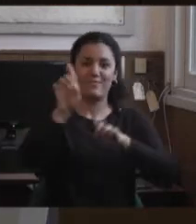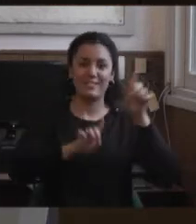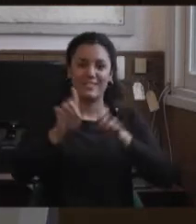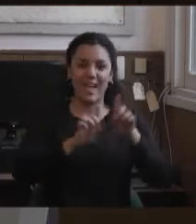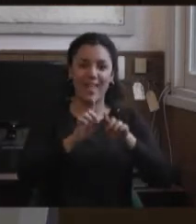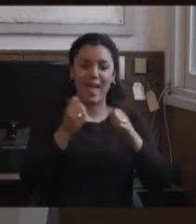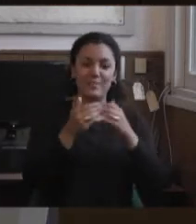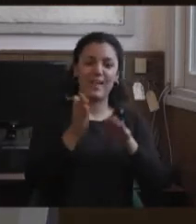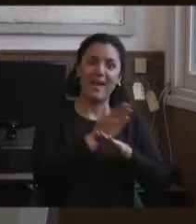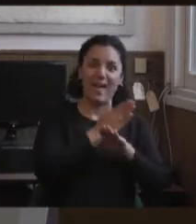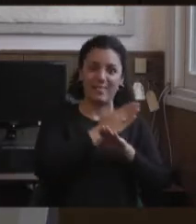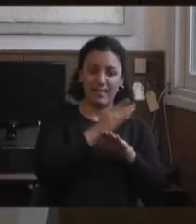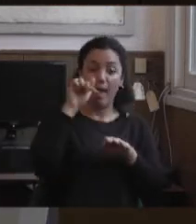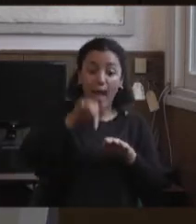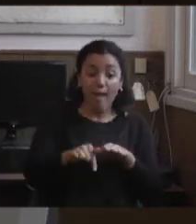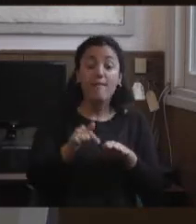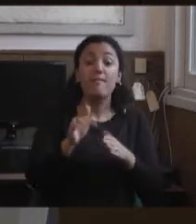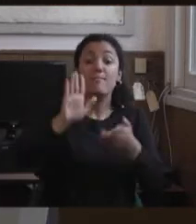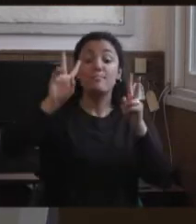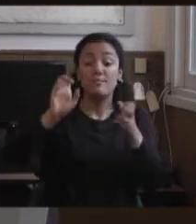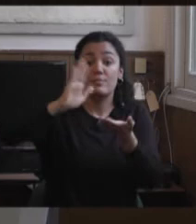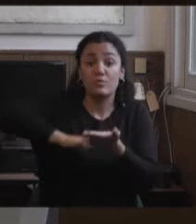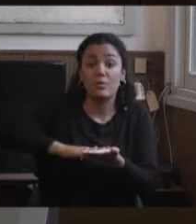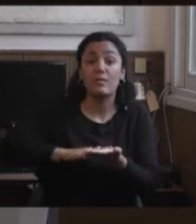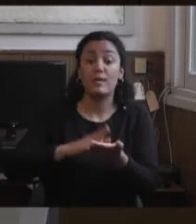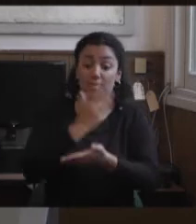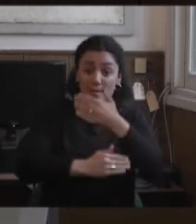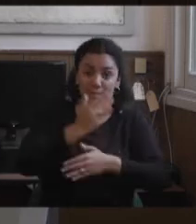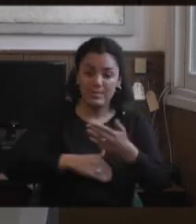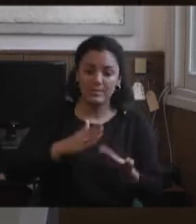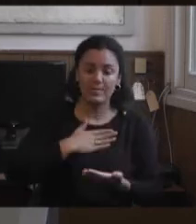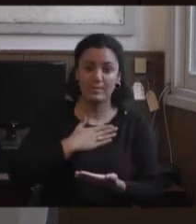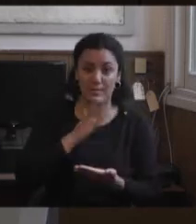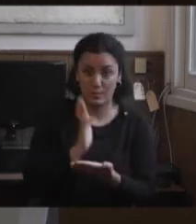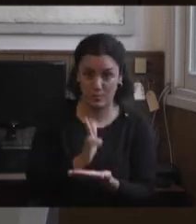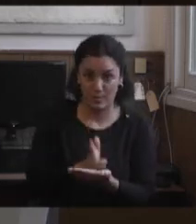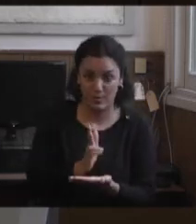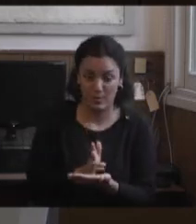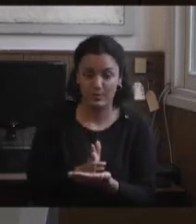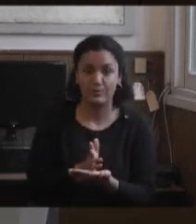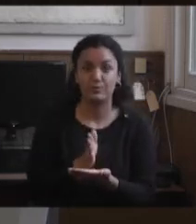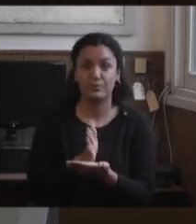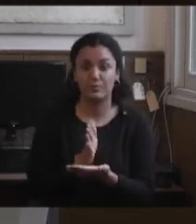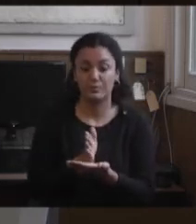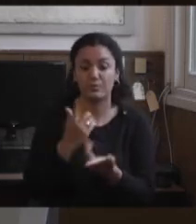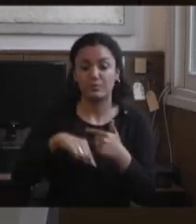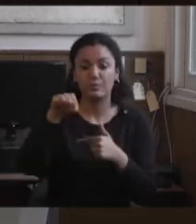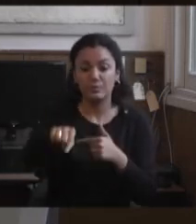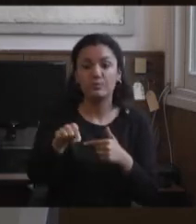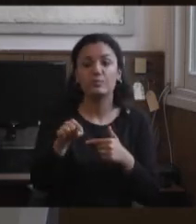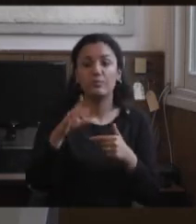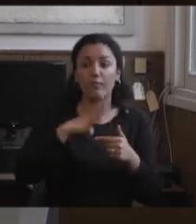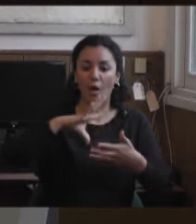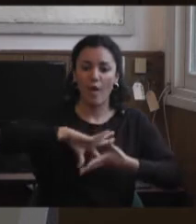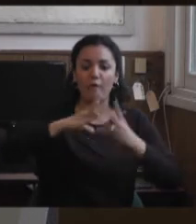sobre discapacidad y derechos humanos. Eso es lo que nuclea a todas las universidades argentinas públicas que tenemos un formato de